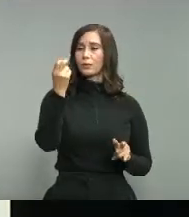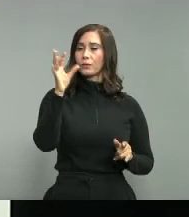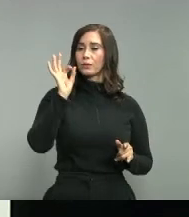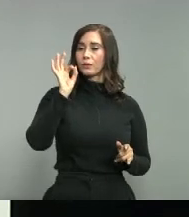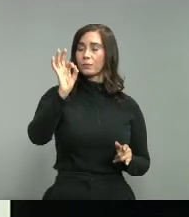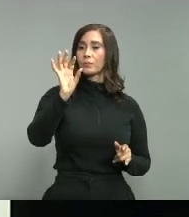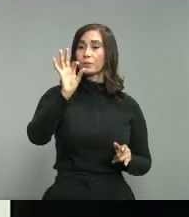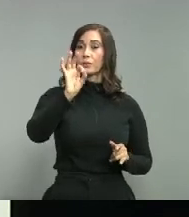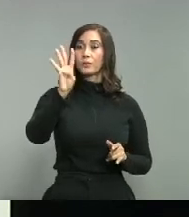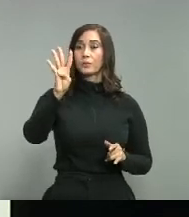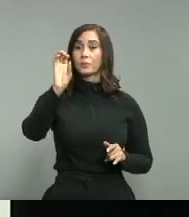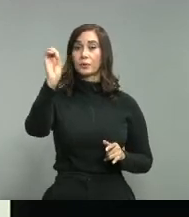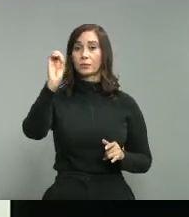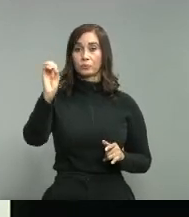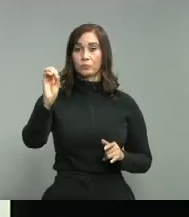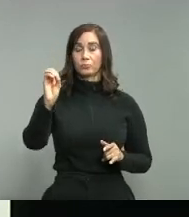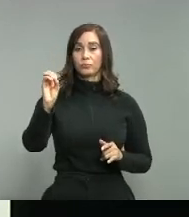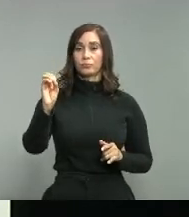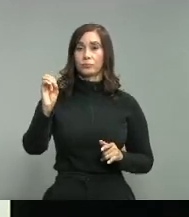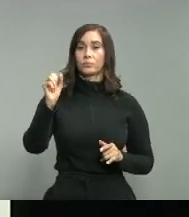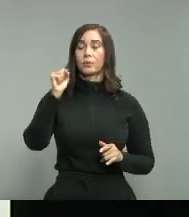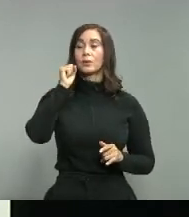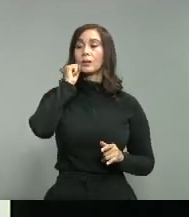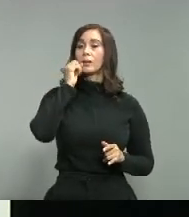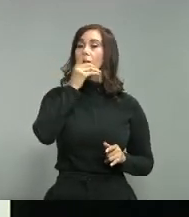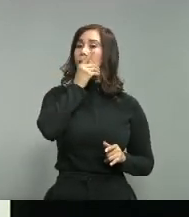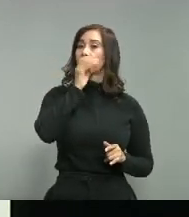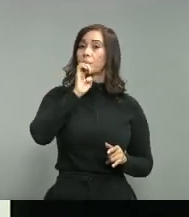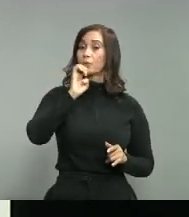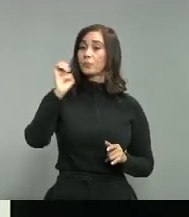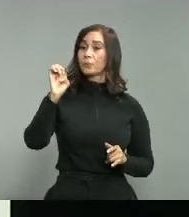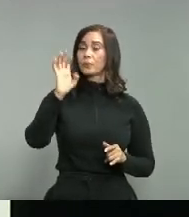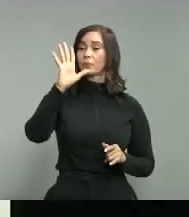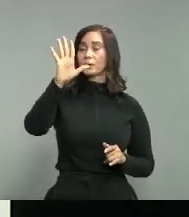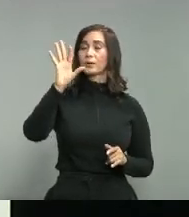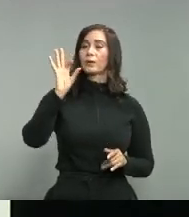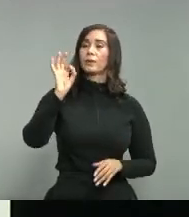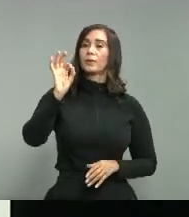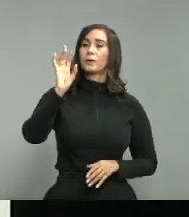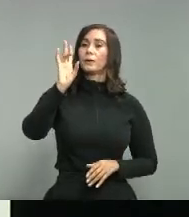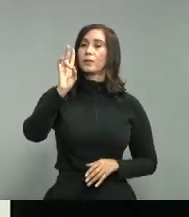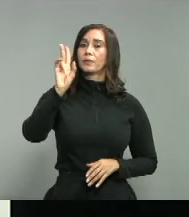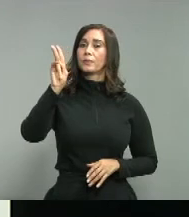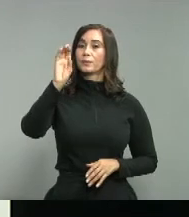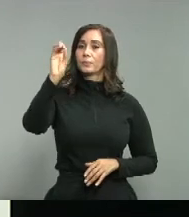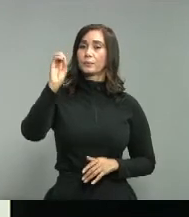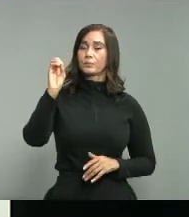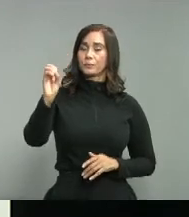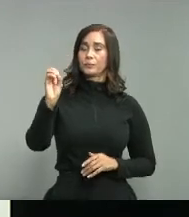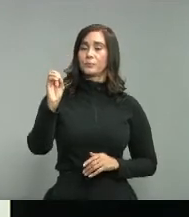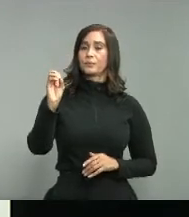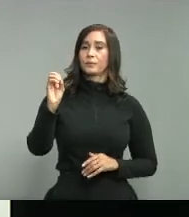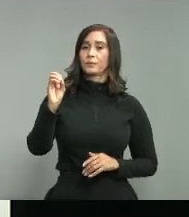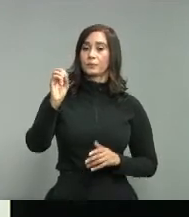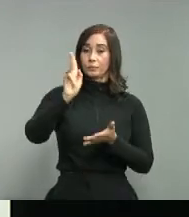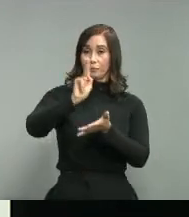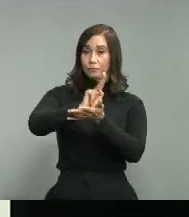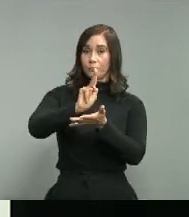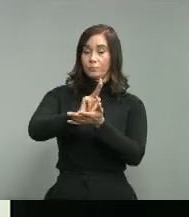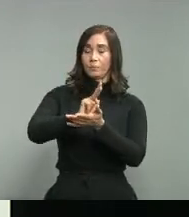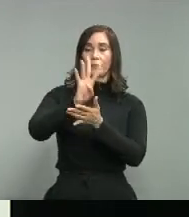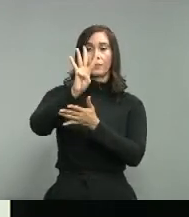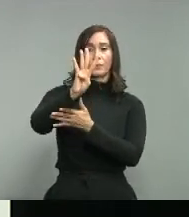94 por ciento santo domingo este 5 punto 72 por ciento la vega